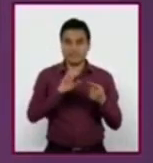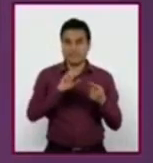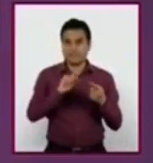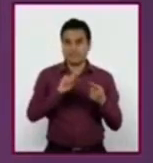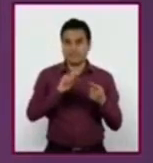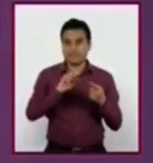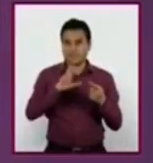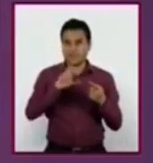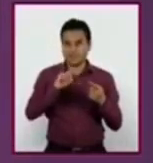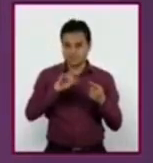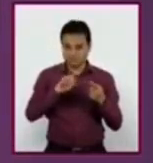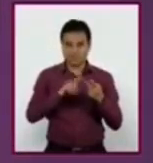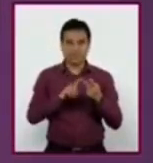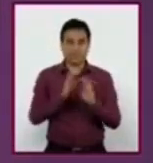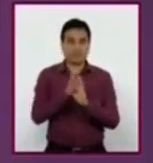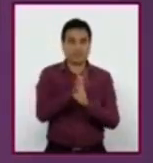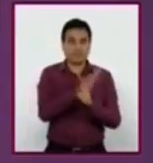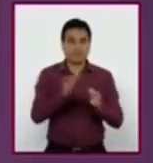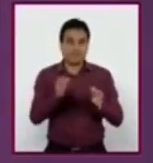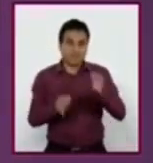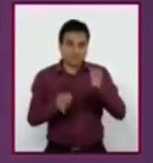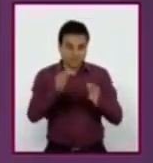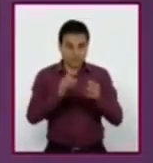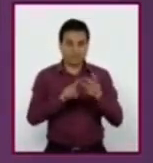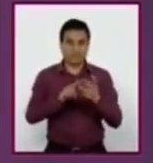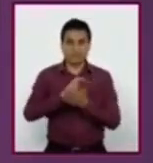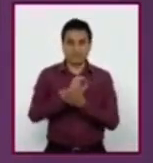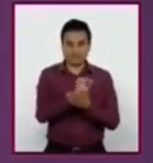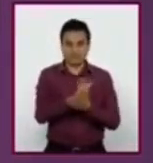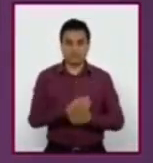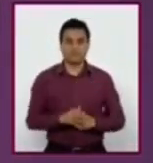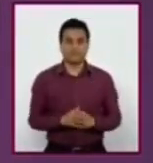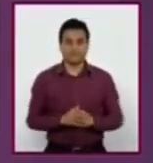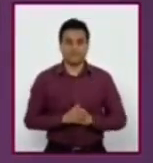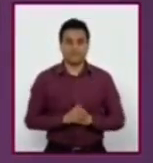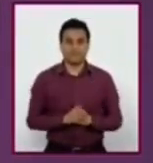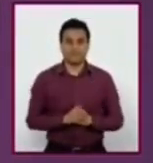B, prejuicio. C, discriminación.